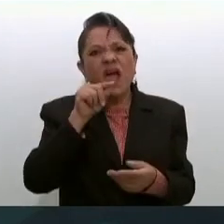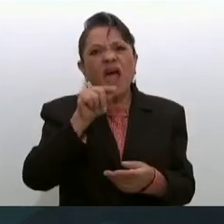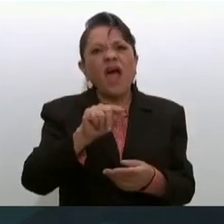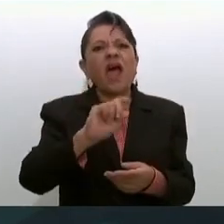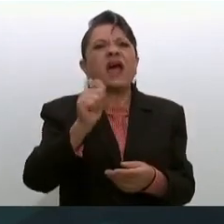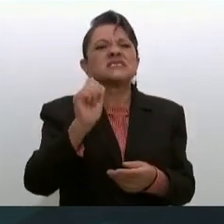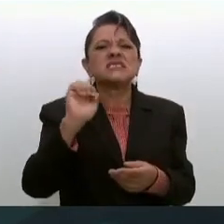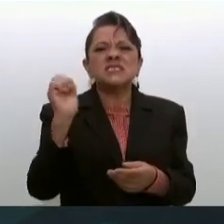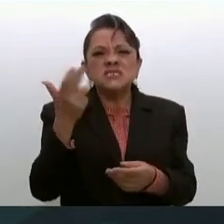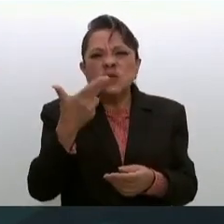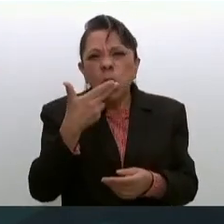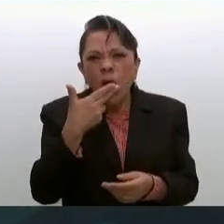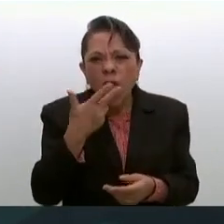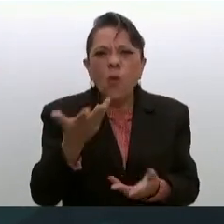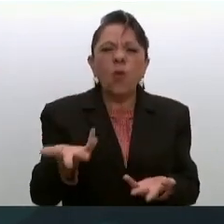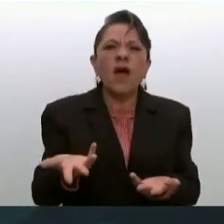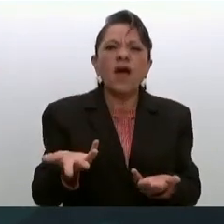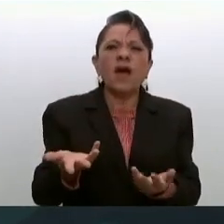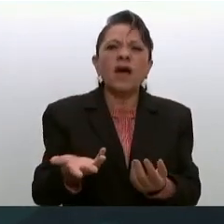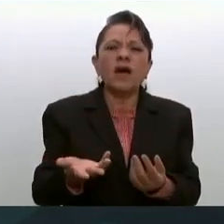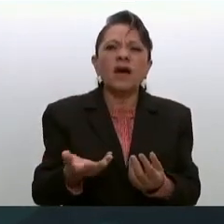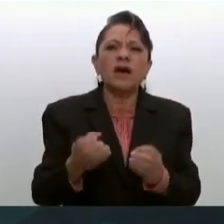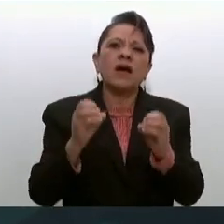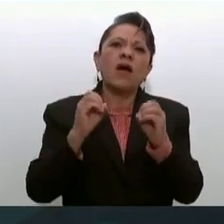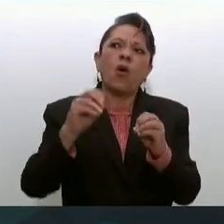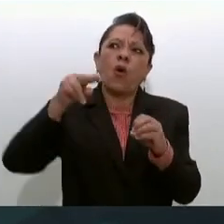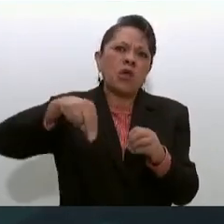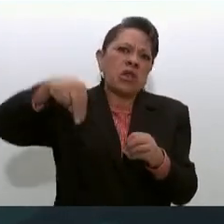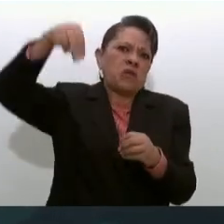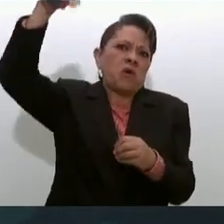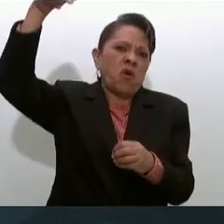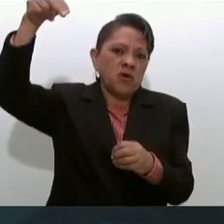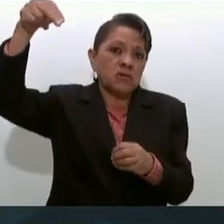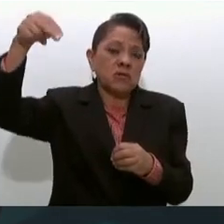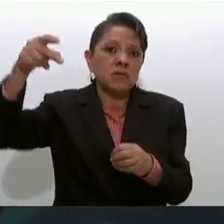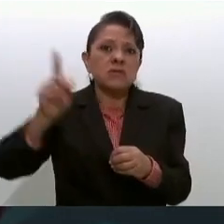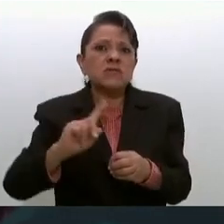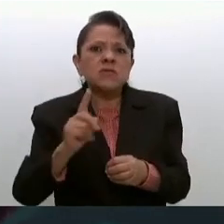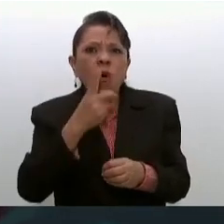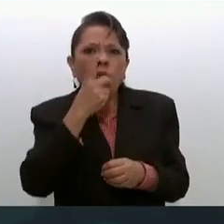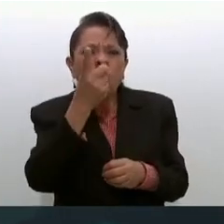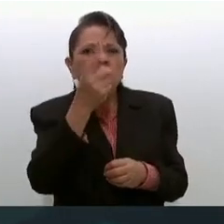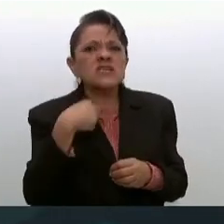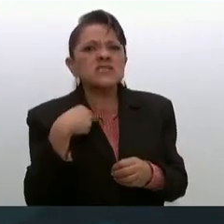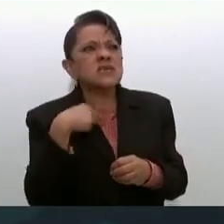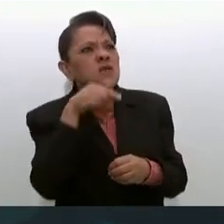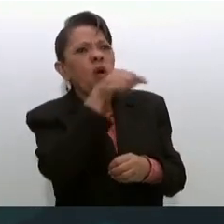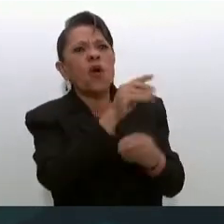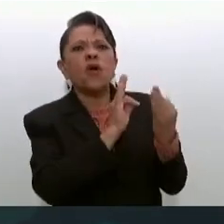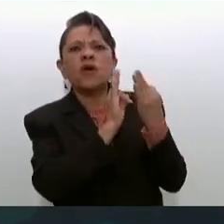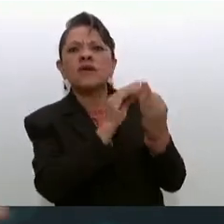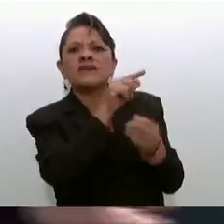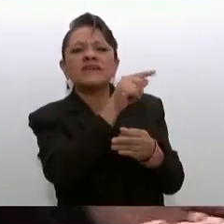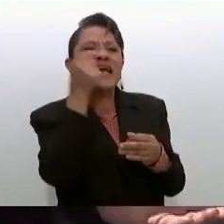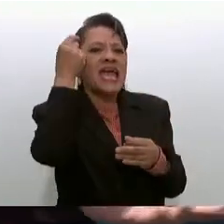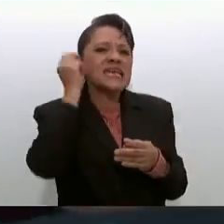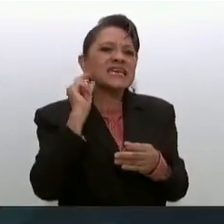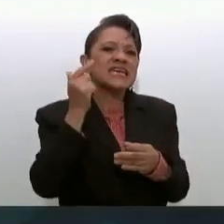Chihuahua este del norte pero dice no soy de Guerrero